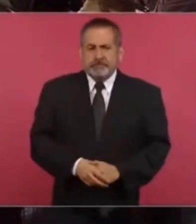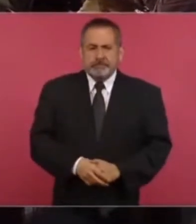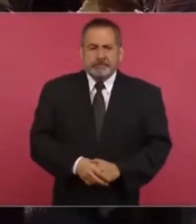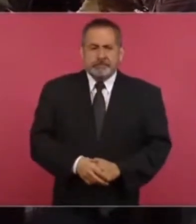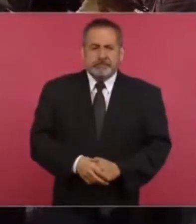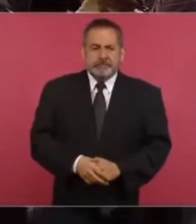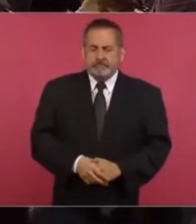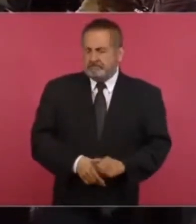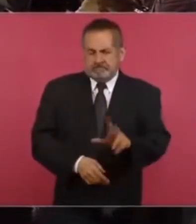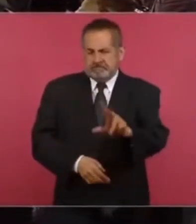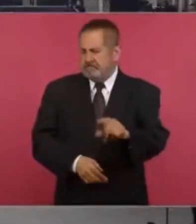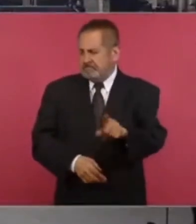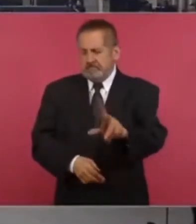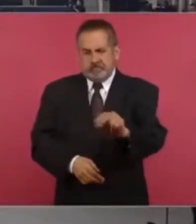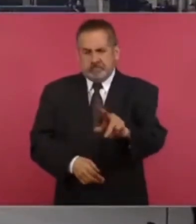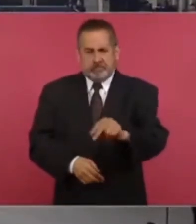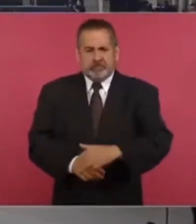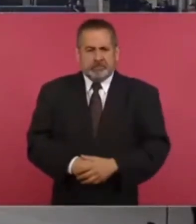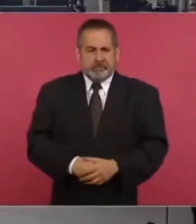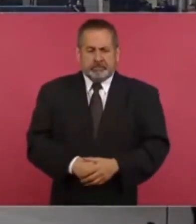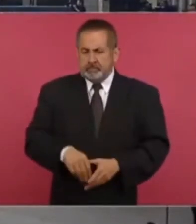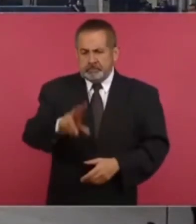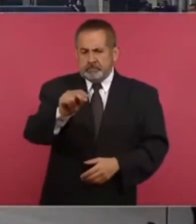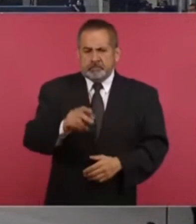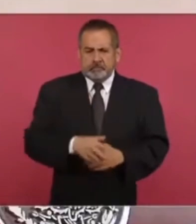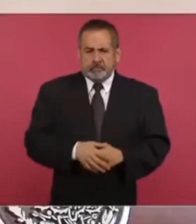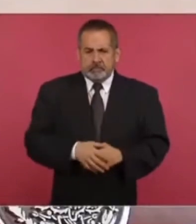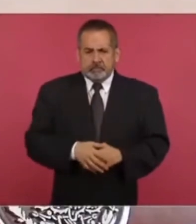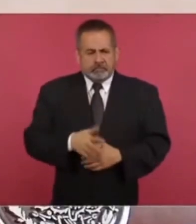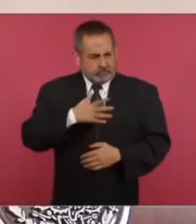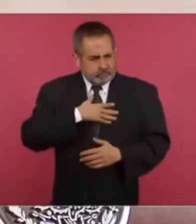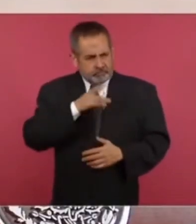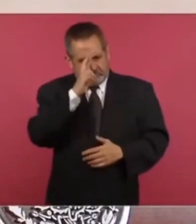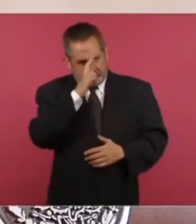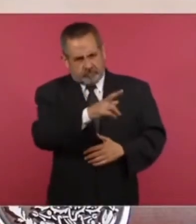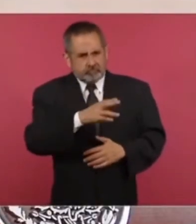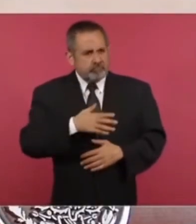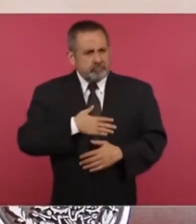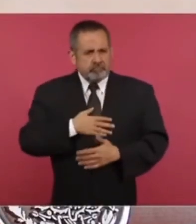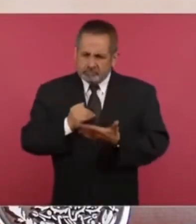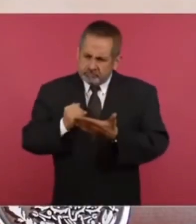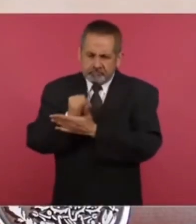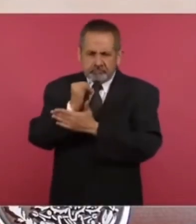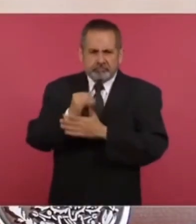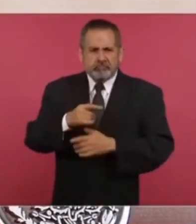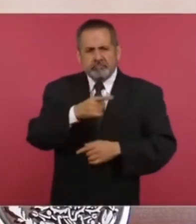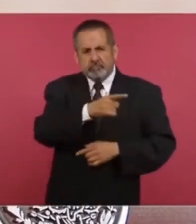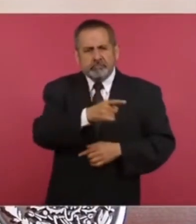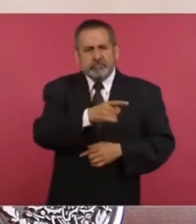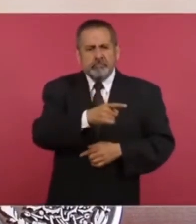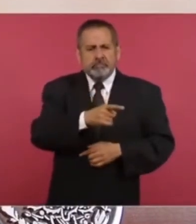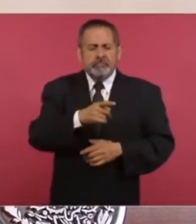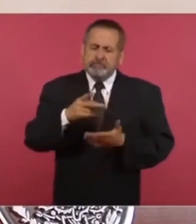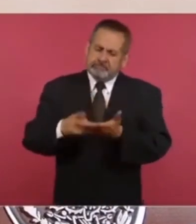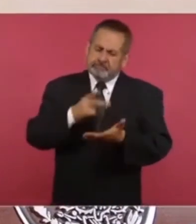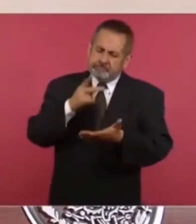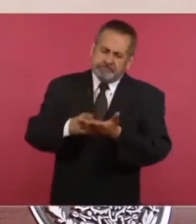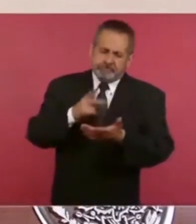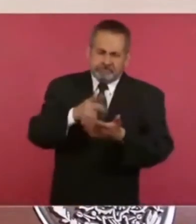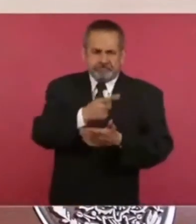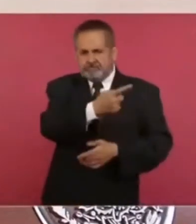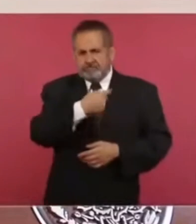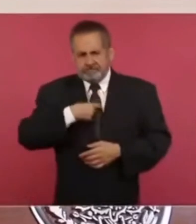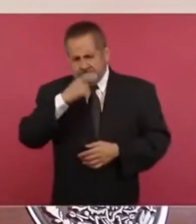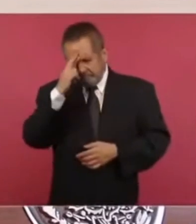no no porque es respetuoso de las decisiones nuestras y ya lo he dicho varias veces